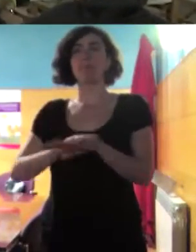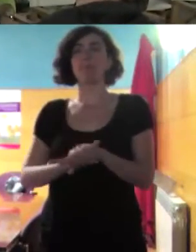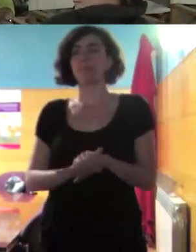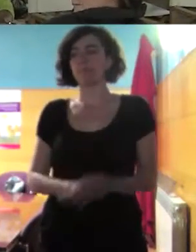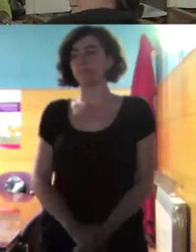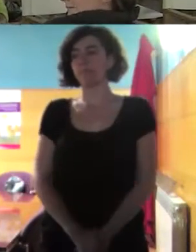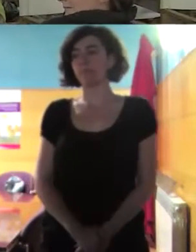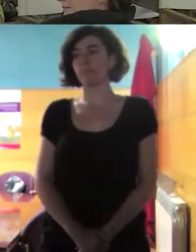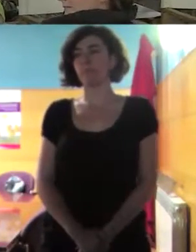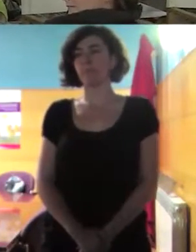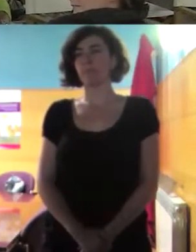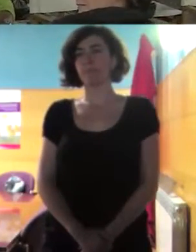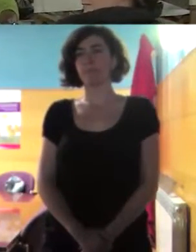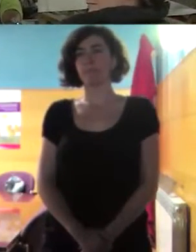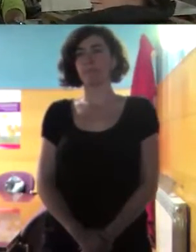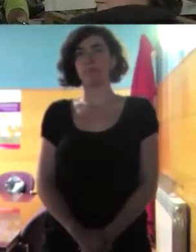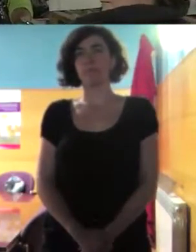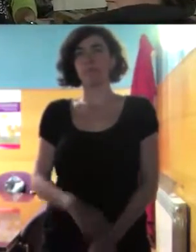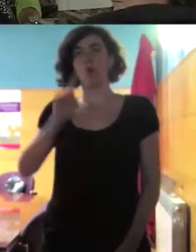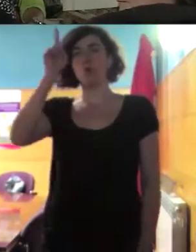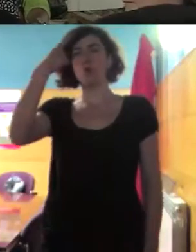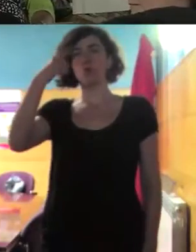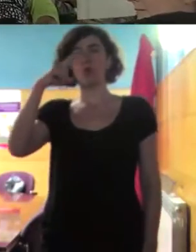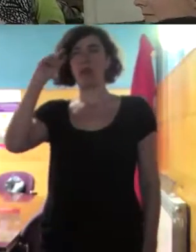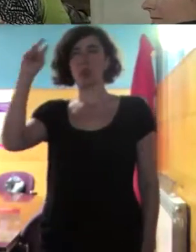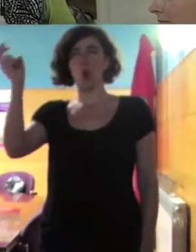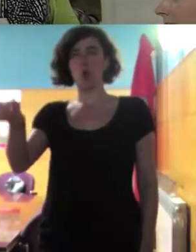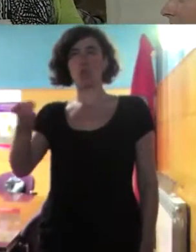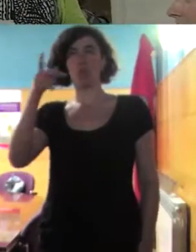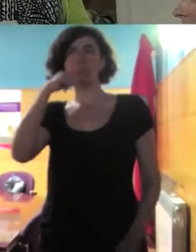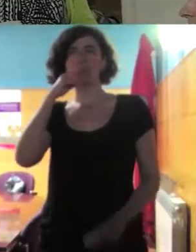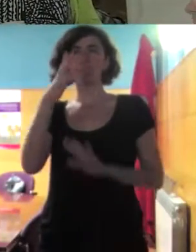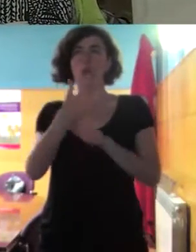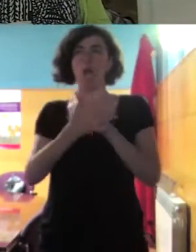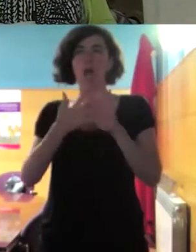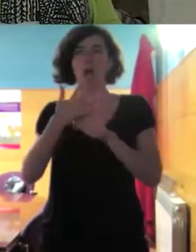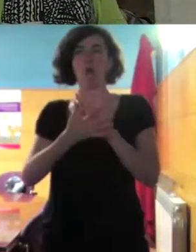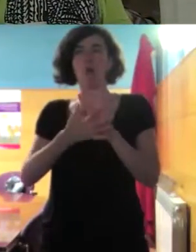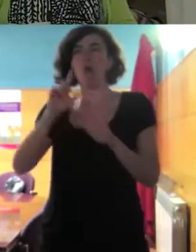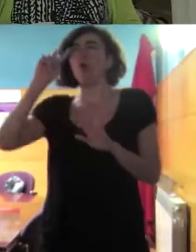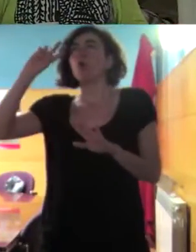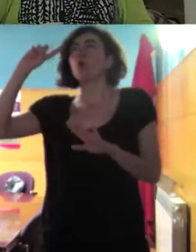misma de vez en cuando que cuando hablamos de otras culturas ¿cuáles son esas otras culturas?